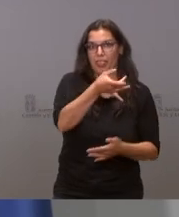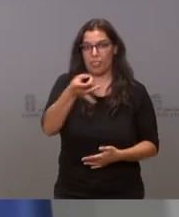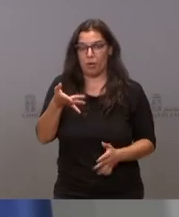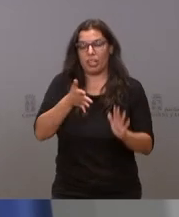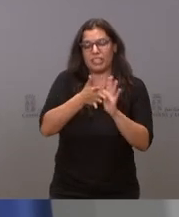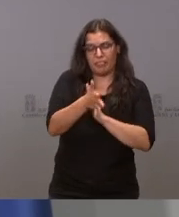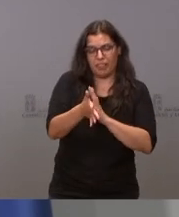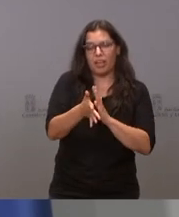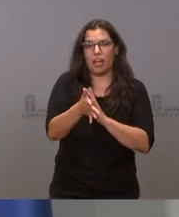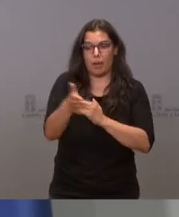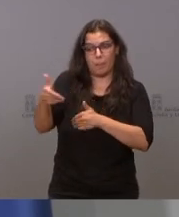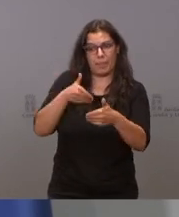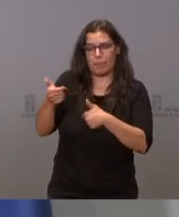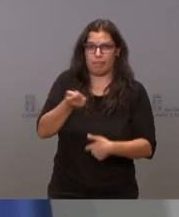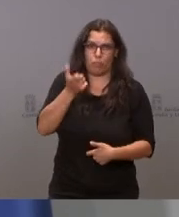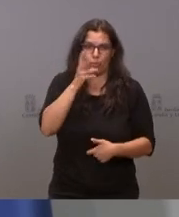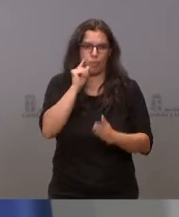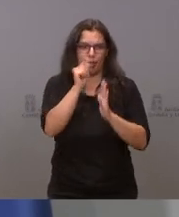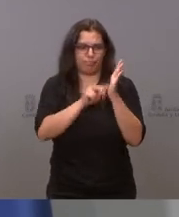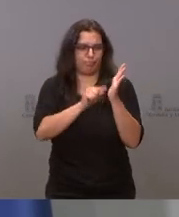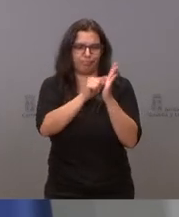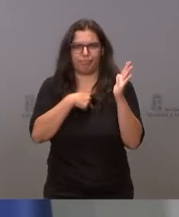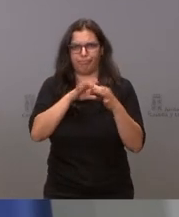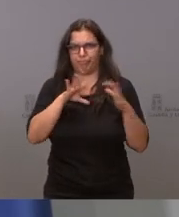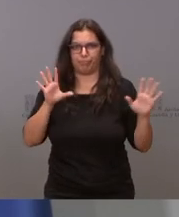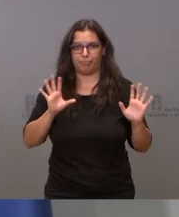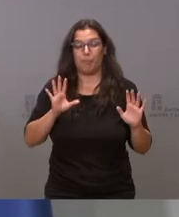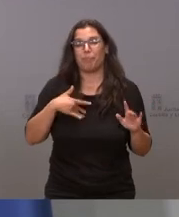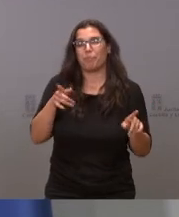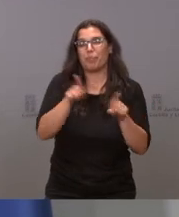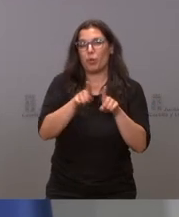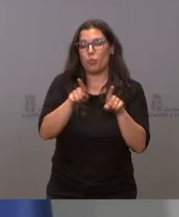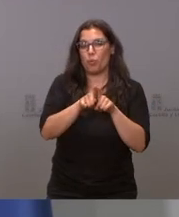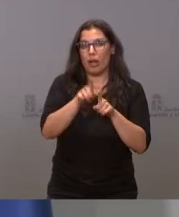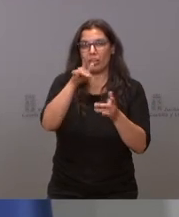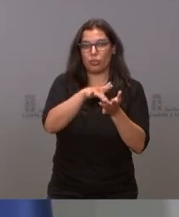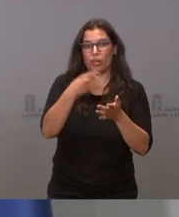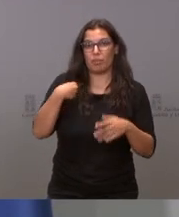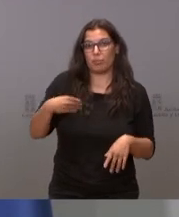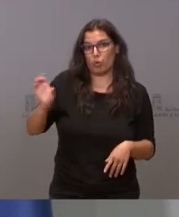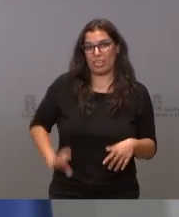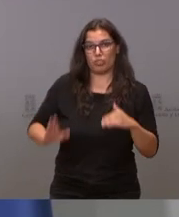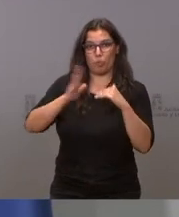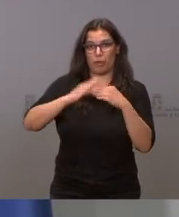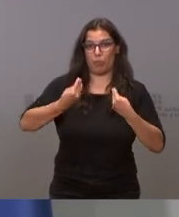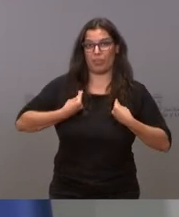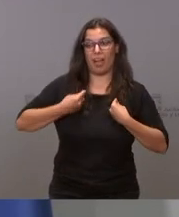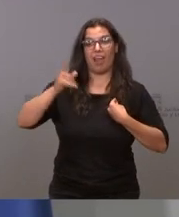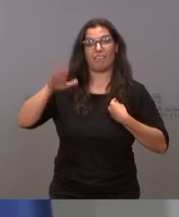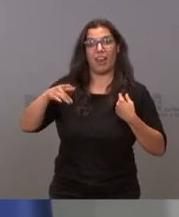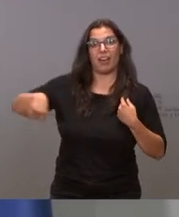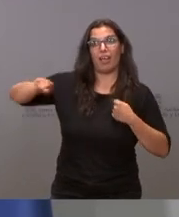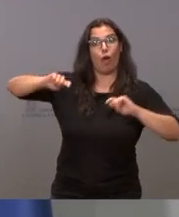de peticiones muy bajo ocurre un poco como ocurrió con el ingreso mínimo vital a veces los anuncios